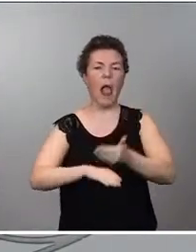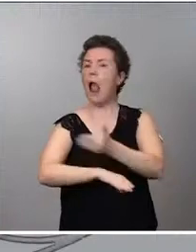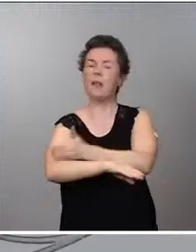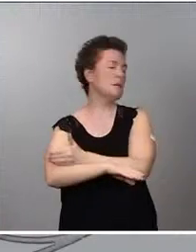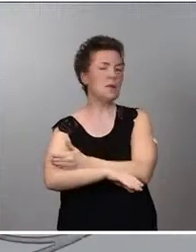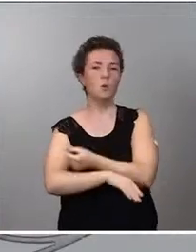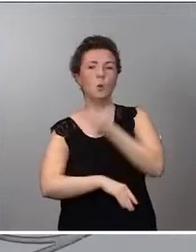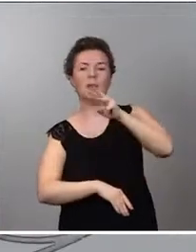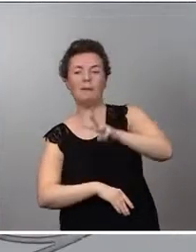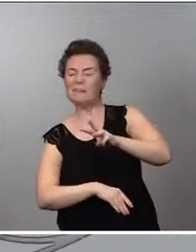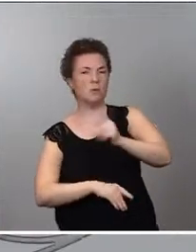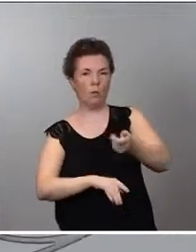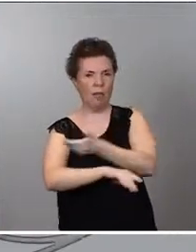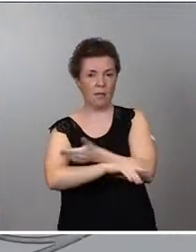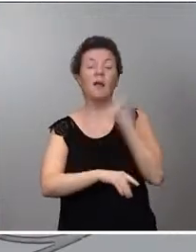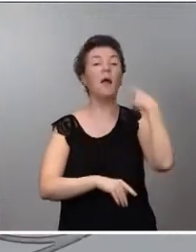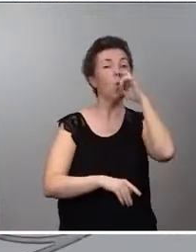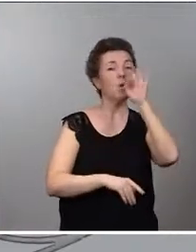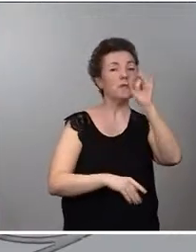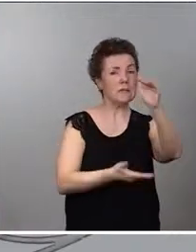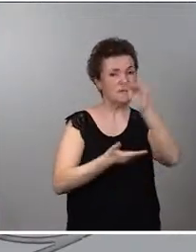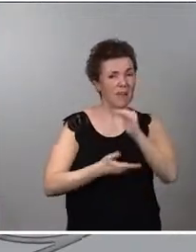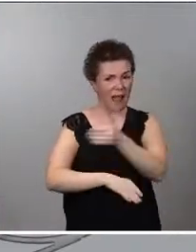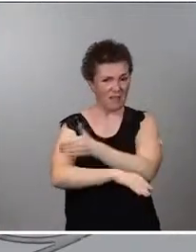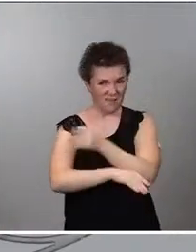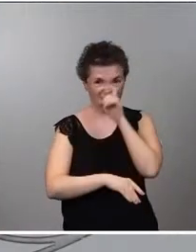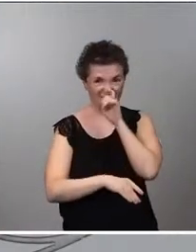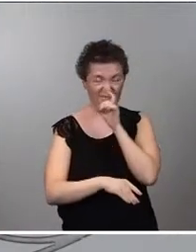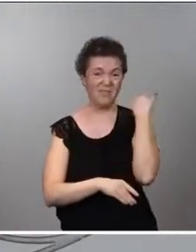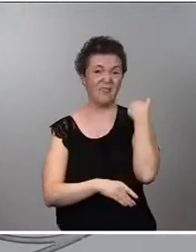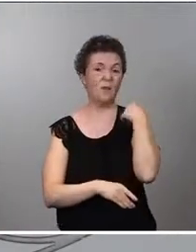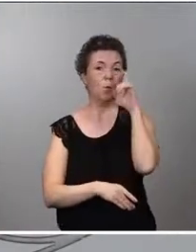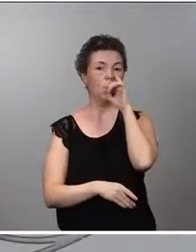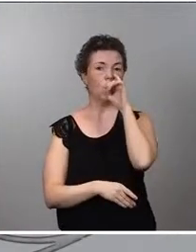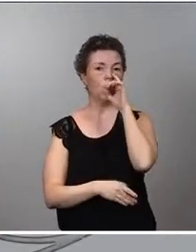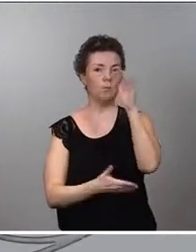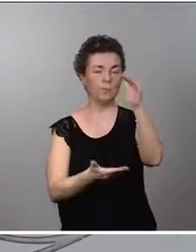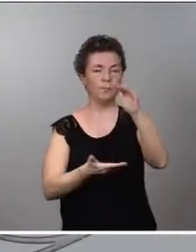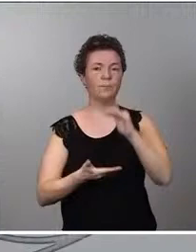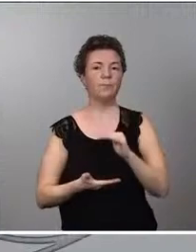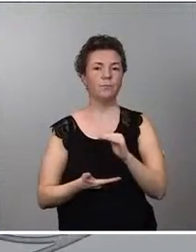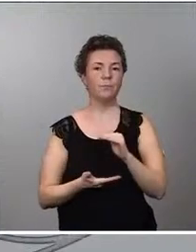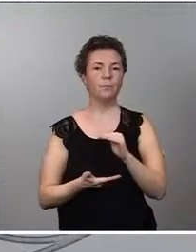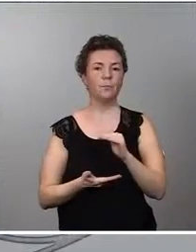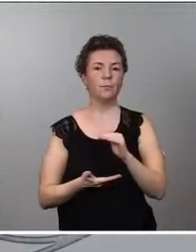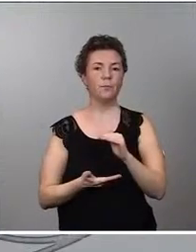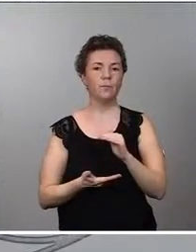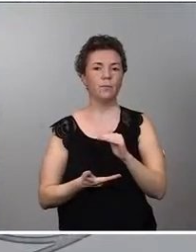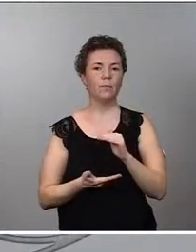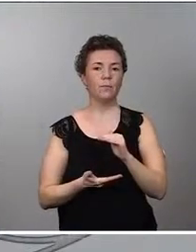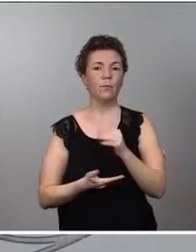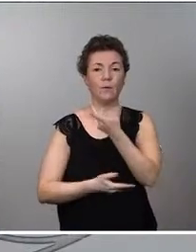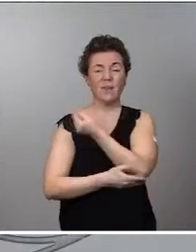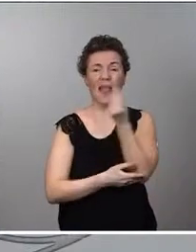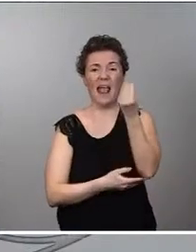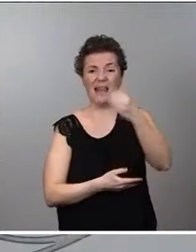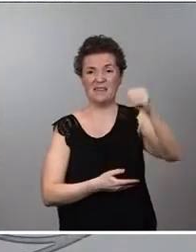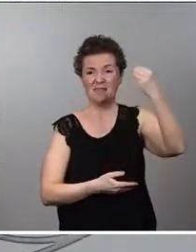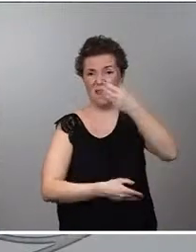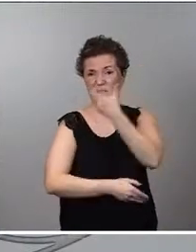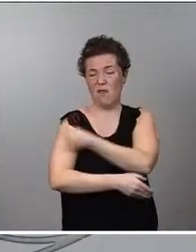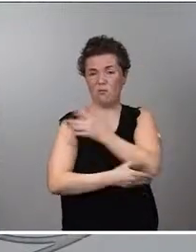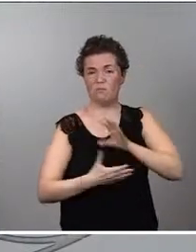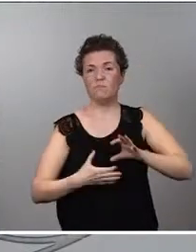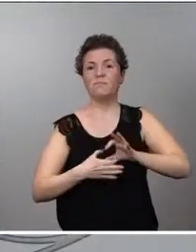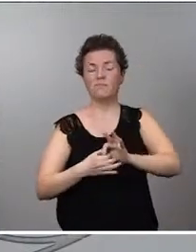al otro, como sí pasó en junio. Recordarán que en el mes de junio recibimos una dosis, una dosis extra de vacunas que tienen que ver con